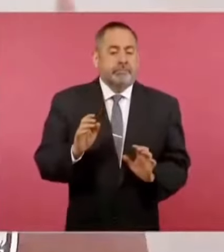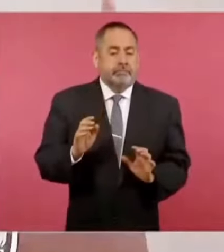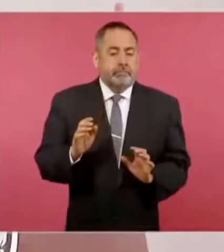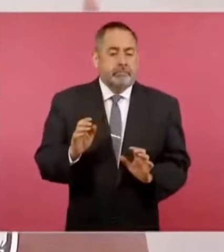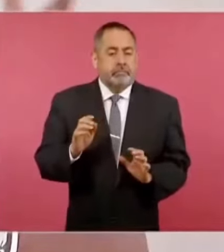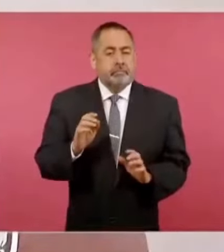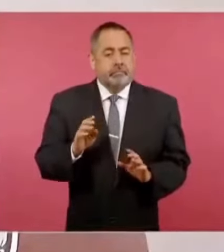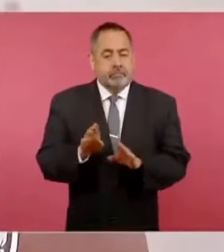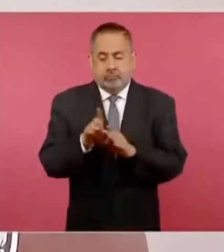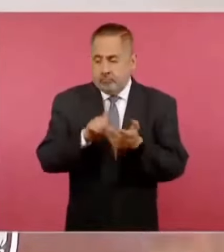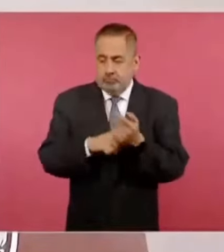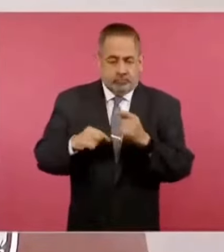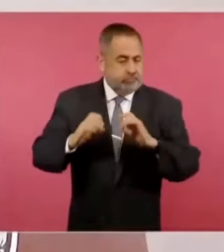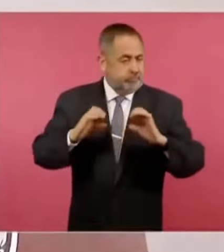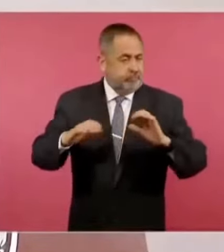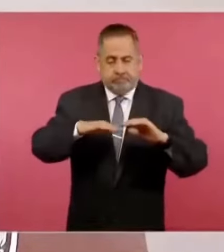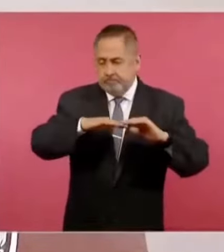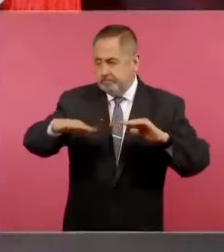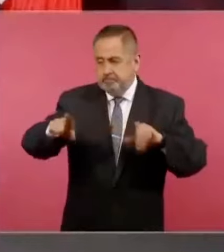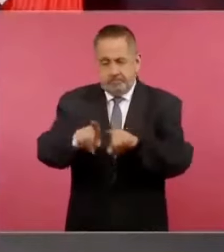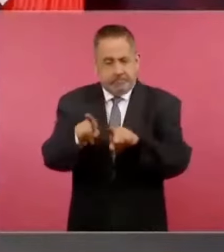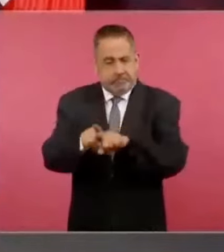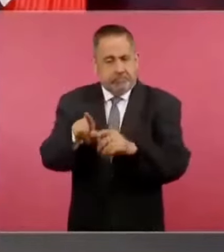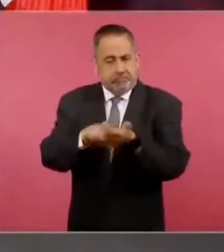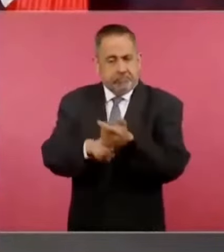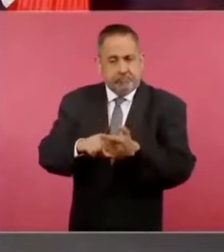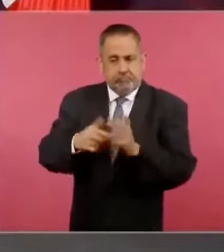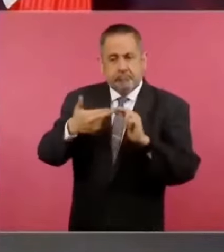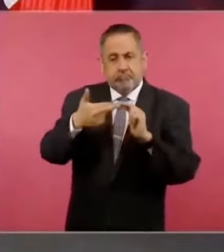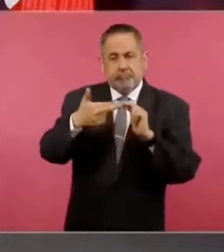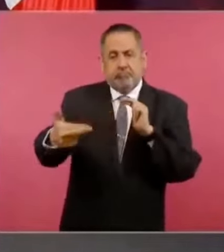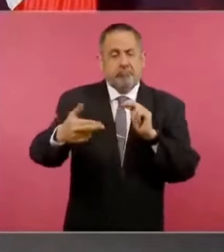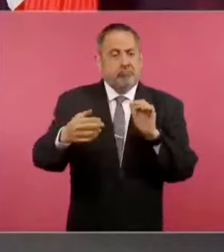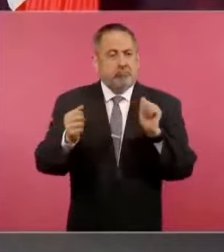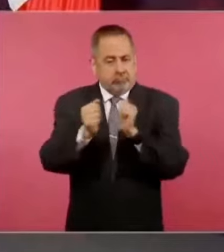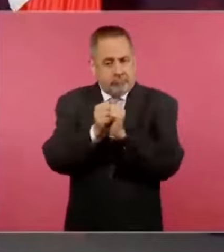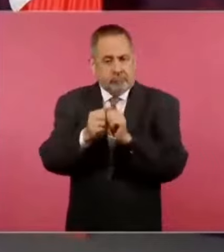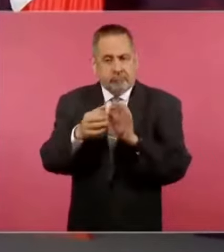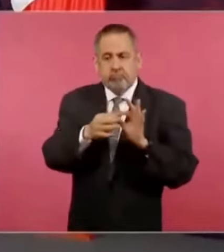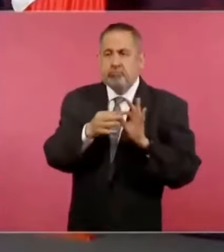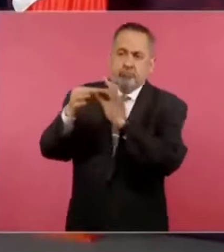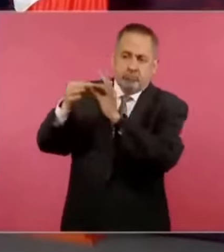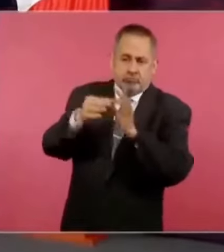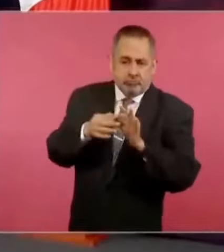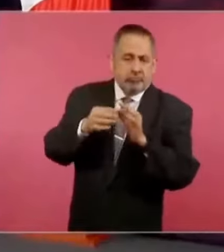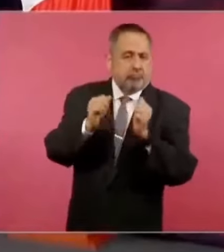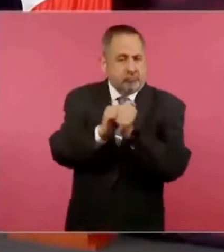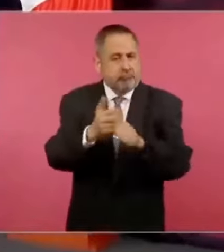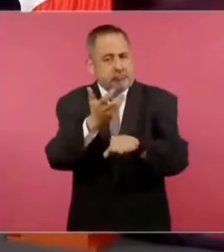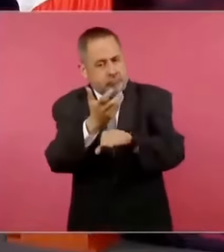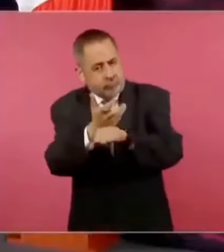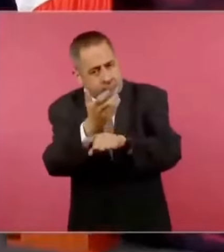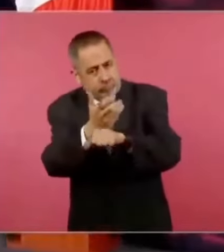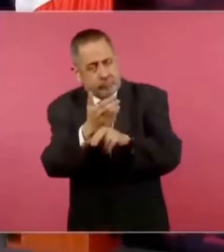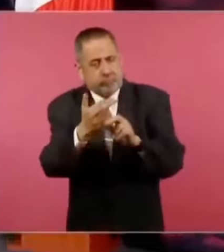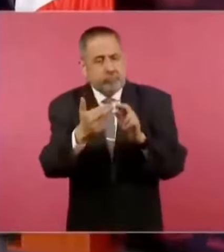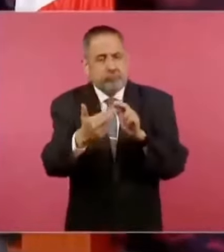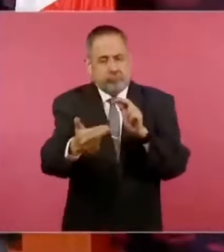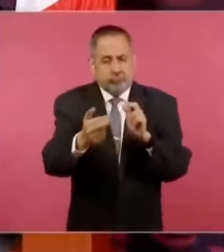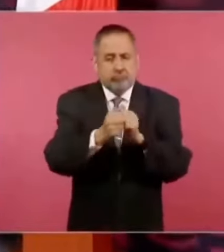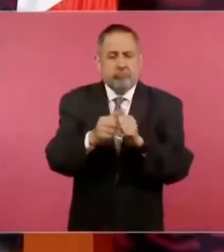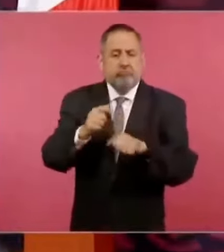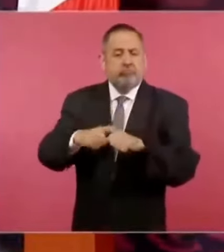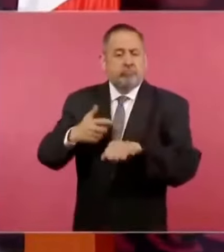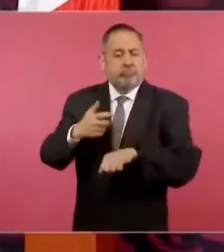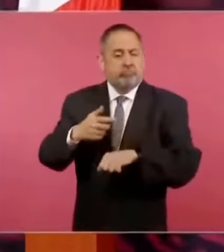que se mantenga nuestra relación comercial con Estados Unidos, con